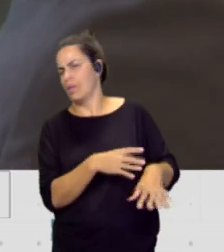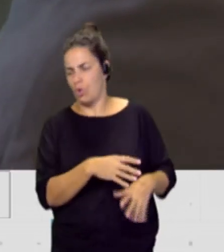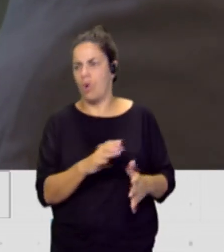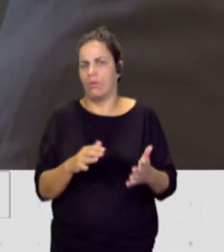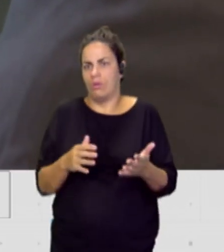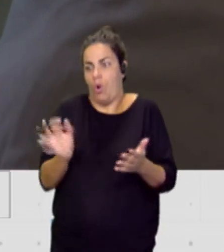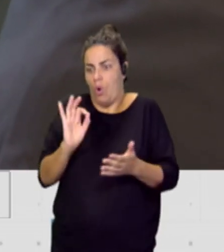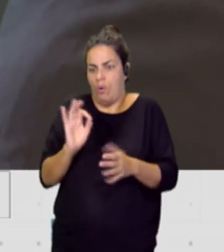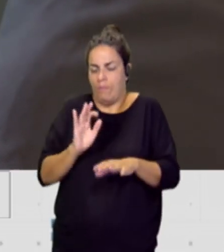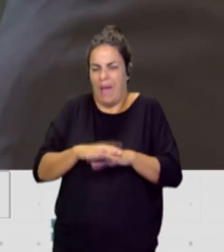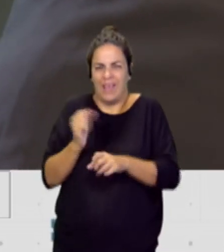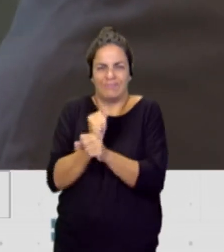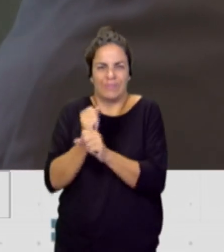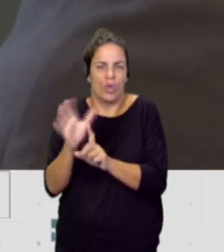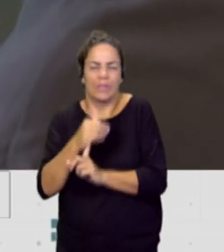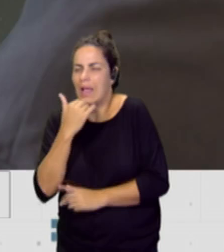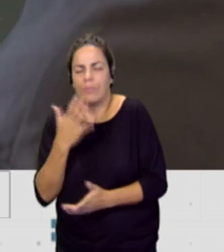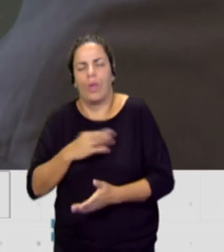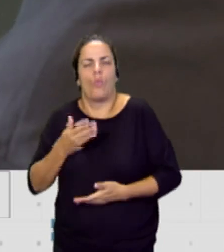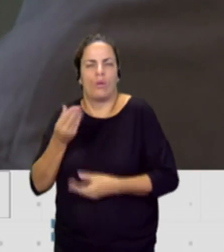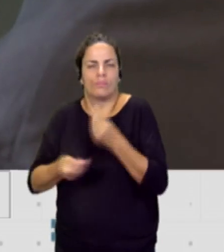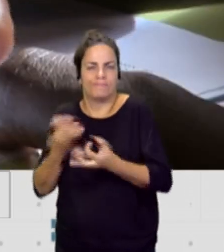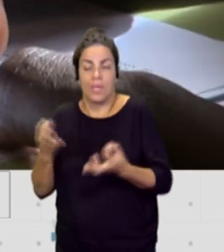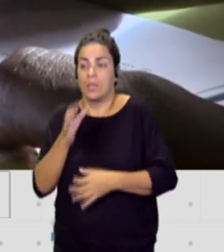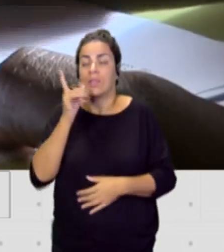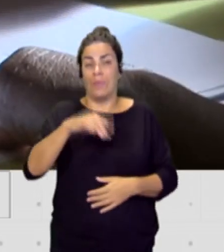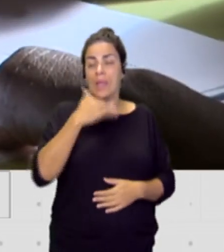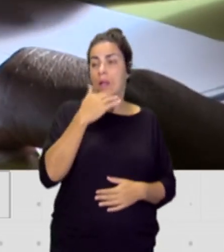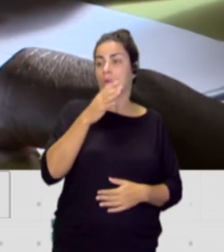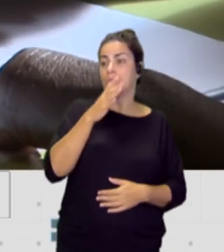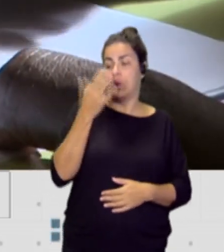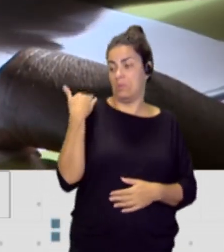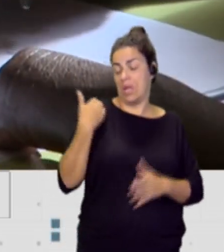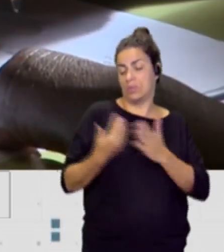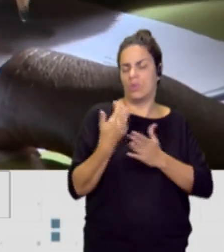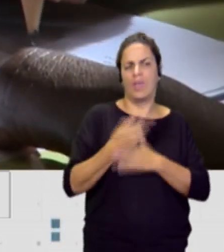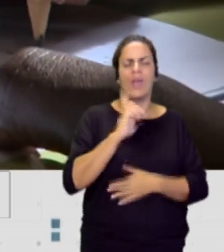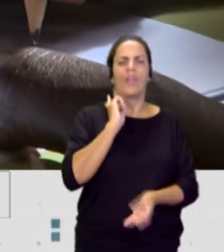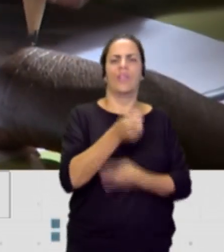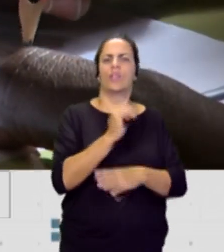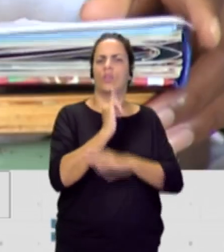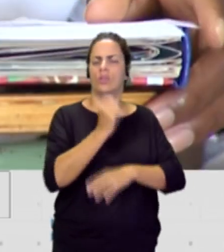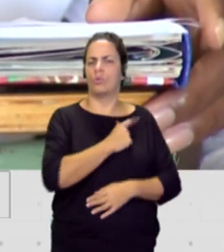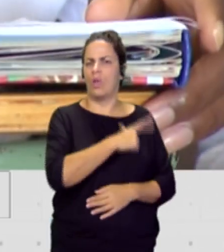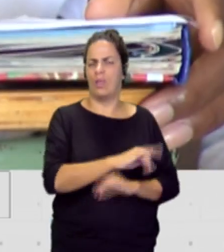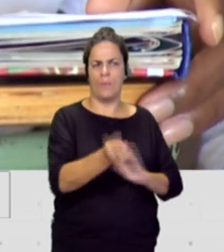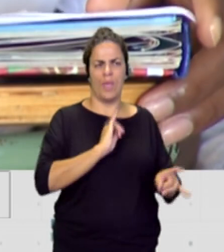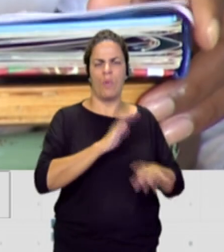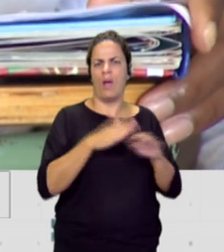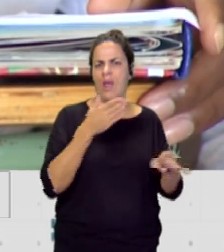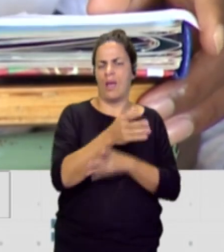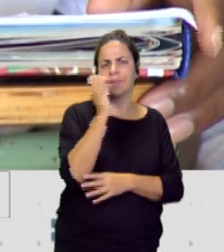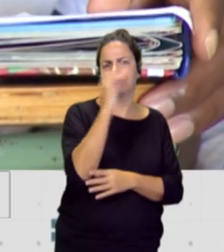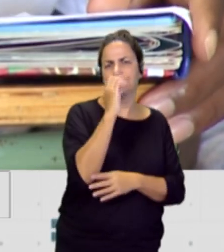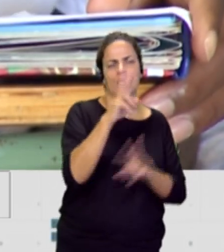cosa, yo he tenido una experiencia hace unos días porque me llamó el director del instituto de Tejina para dar allí unas charlas sobre